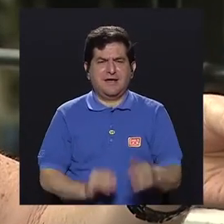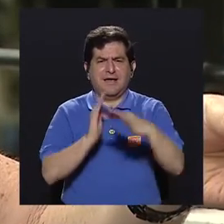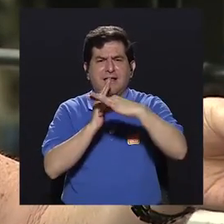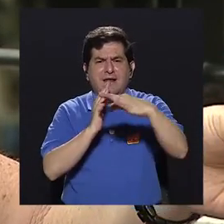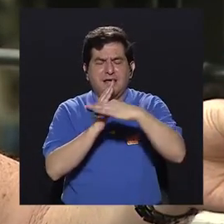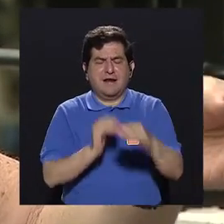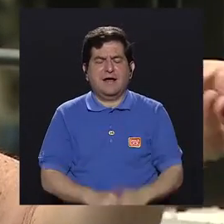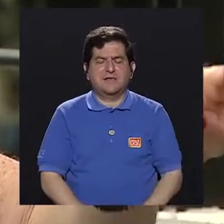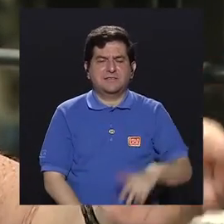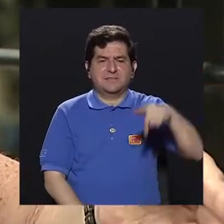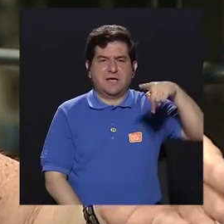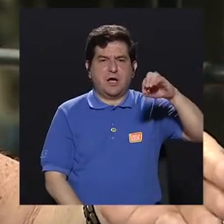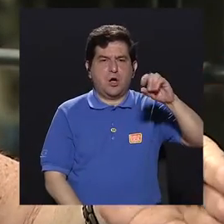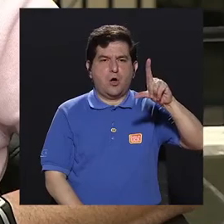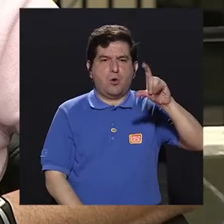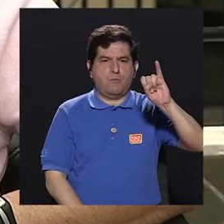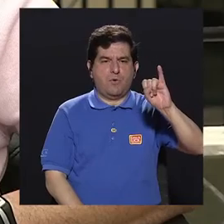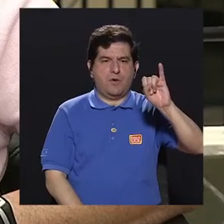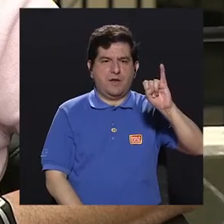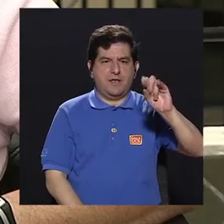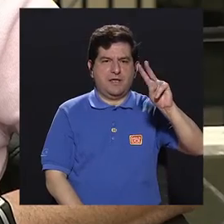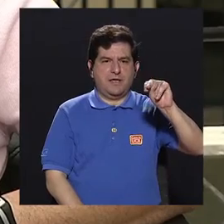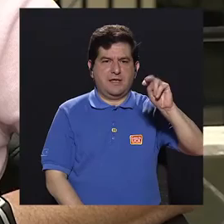grasas poliinsaturadas.